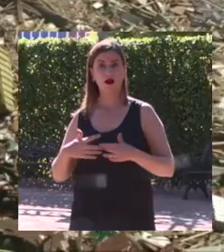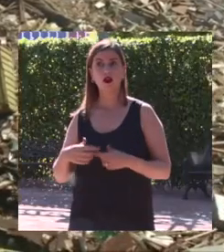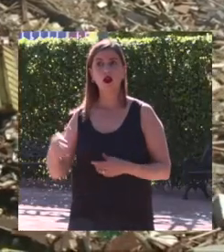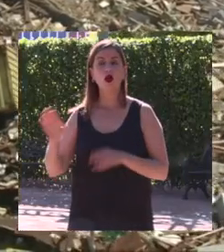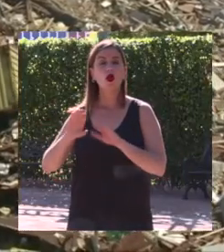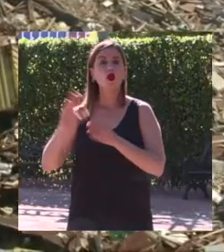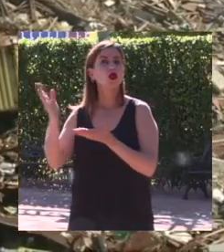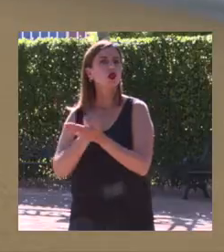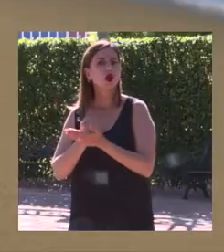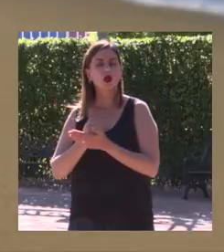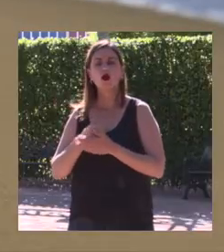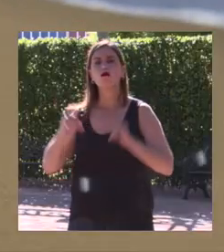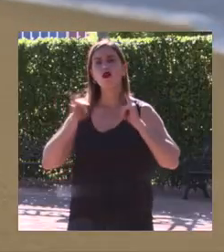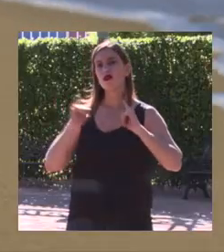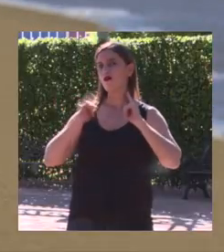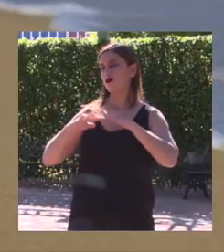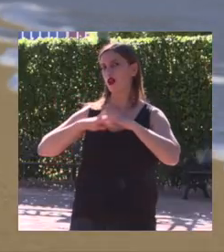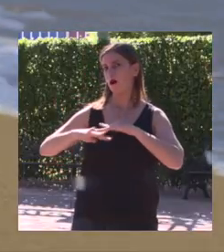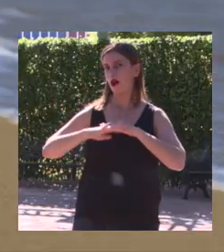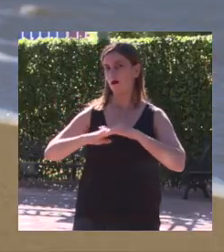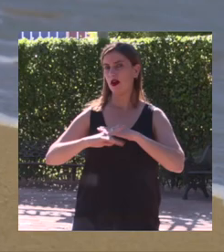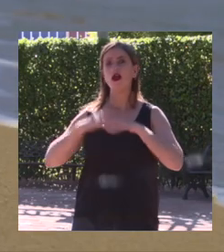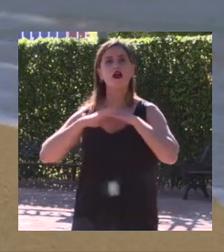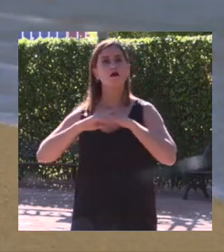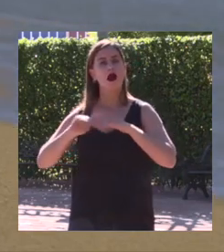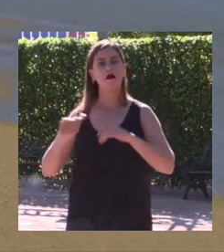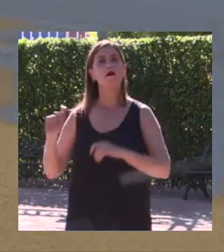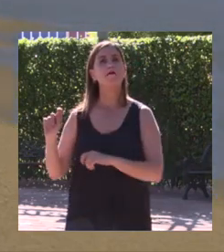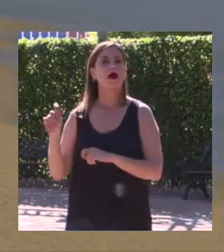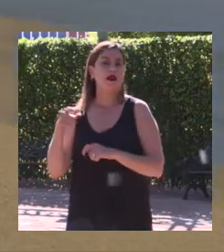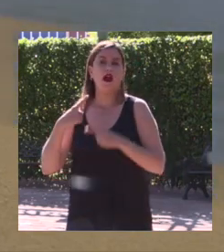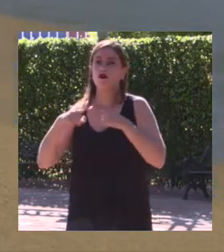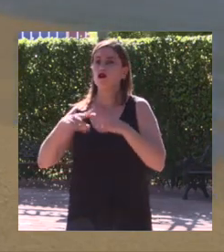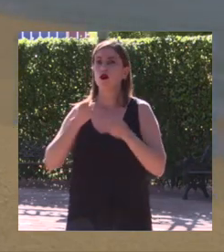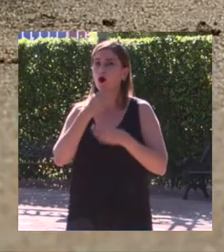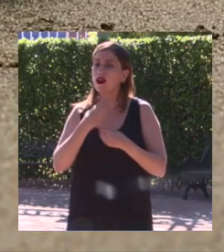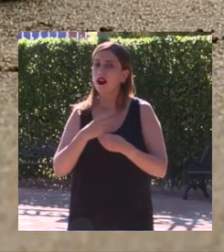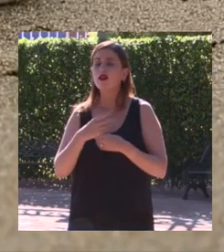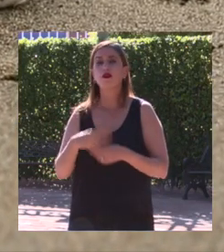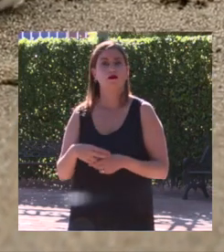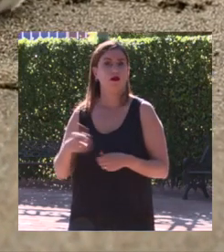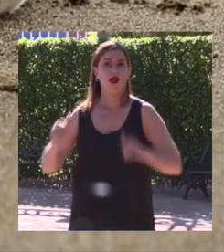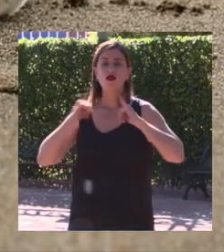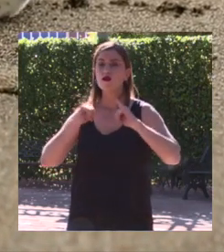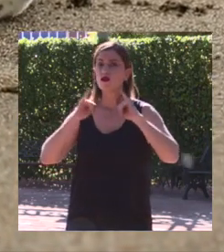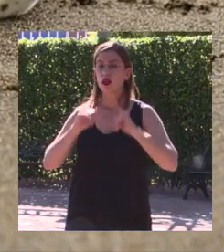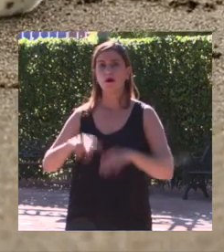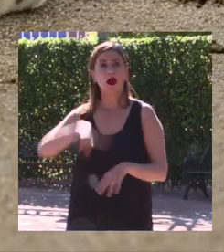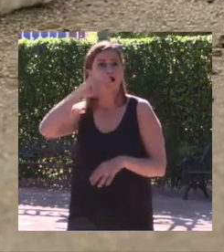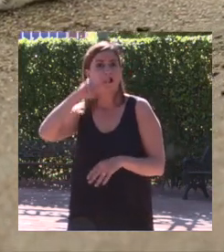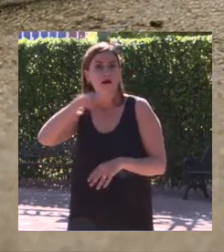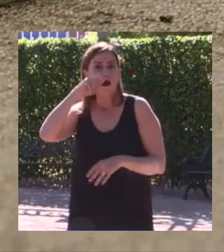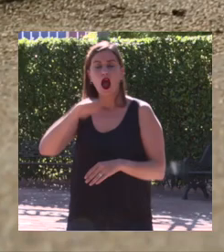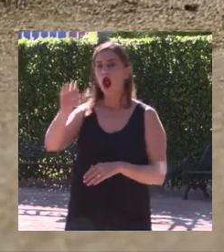todos disfrutamos del mar dependemos de sus beneficios lo necesitamos para respirar para